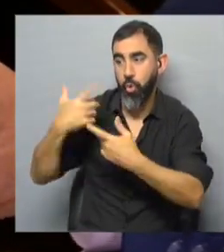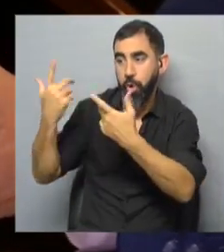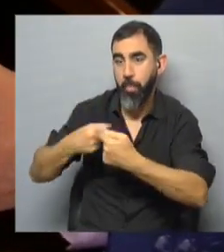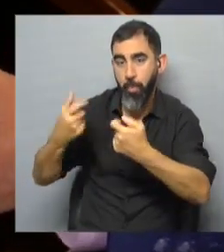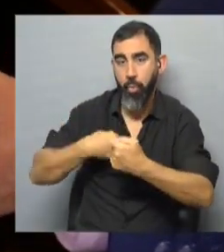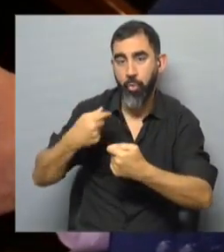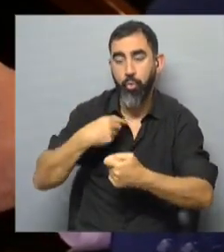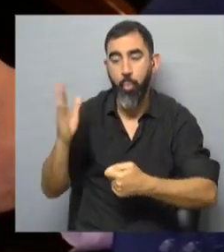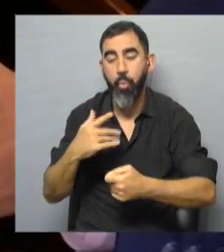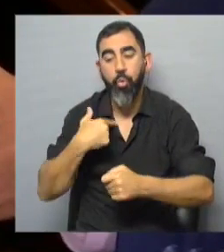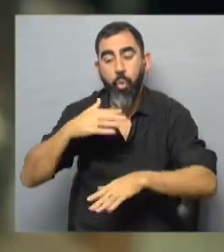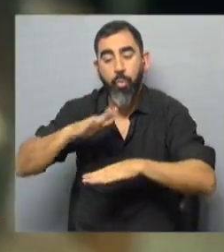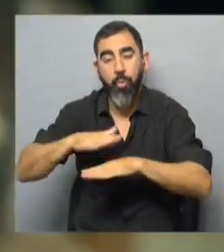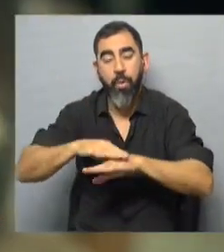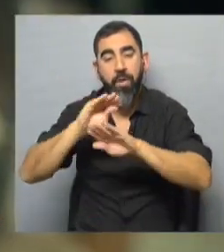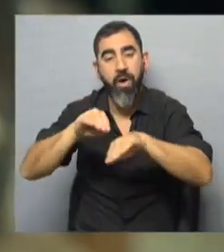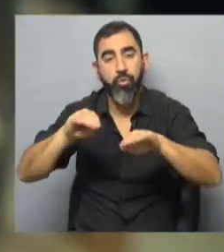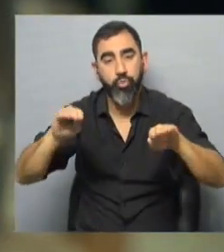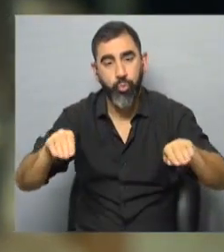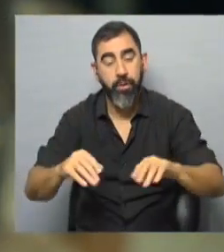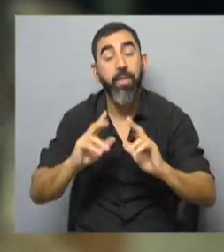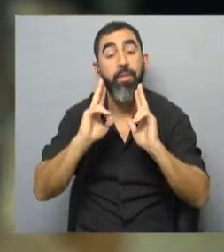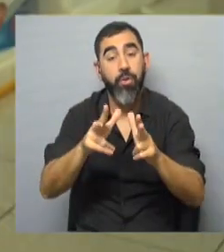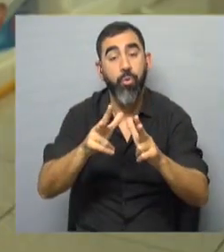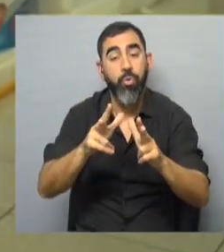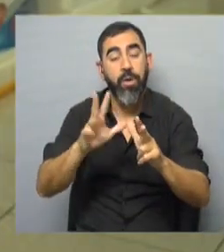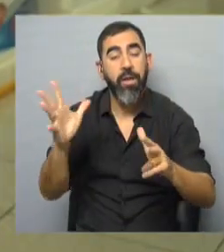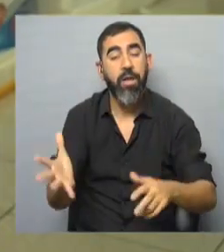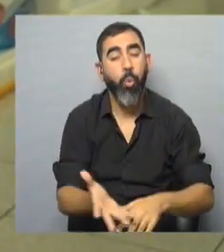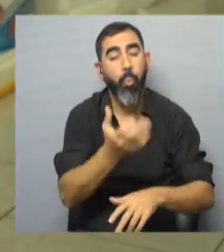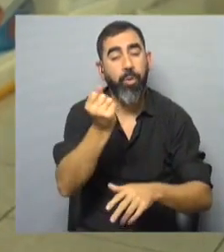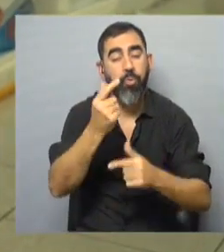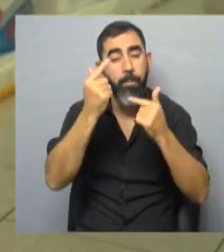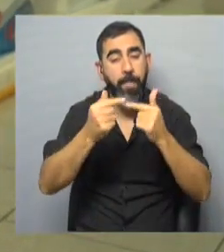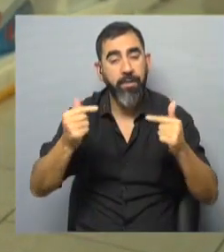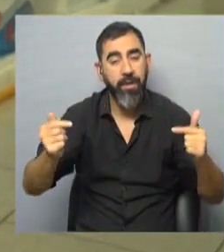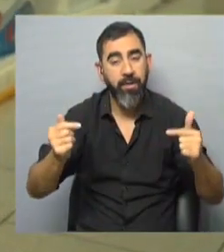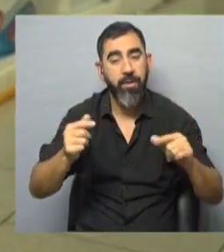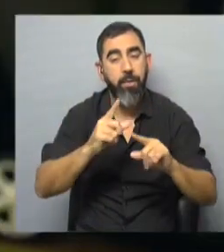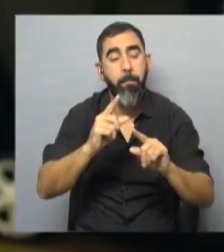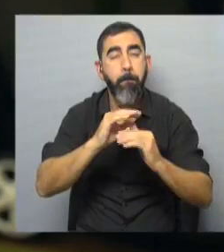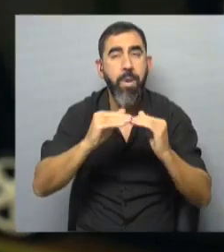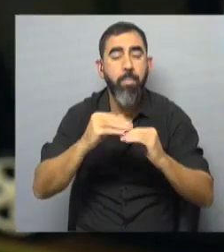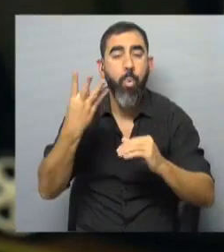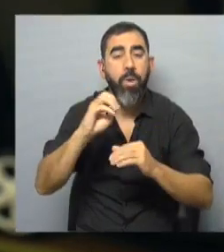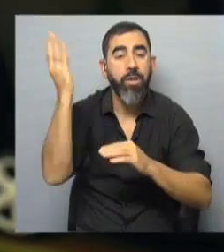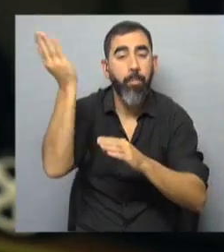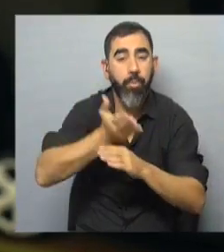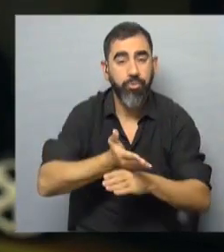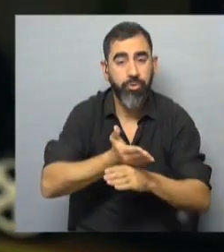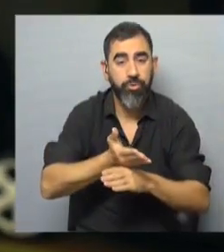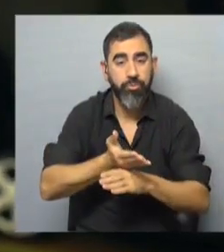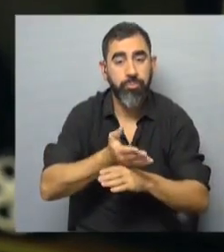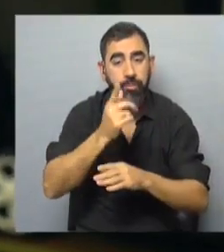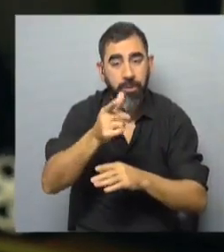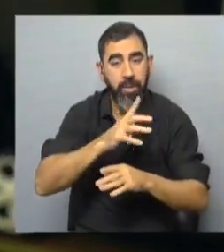produce, debe hacerse cargo del residuo. Peña dijo que la tasa de recuperación de estos materiales no será menor al 40% y para que